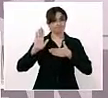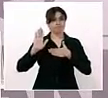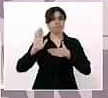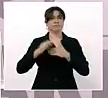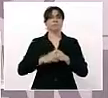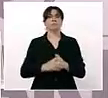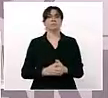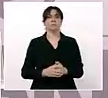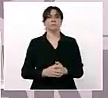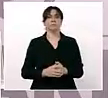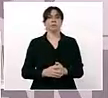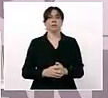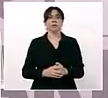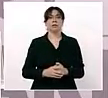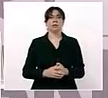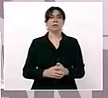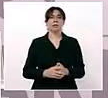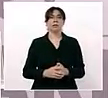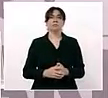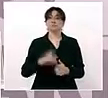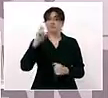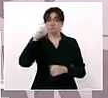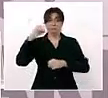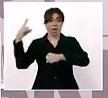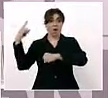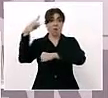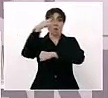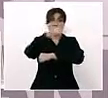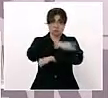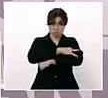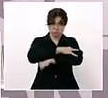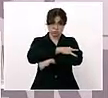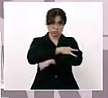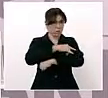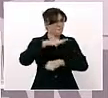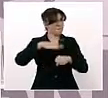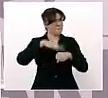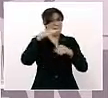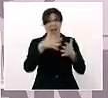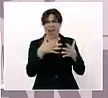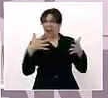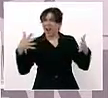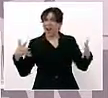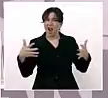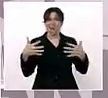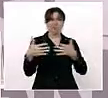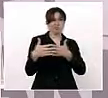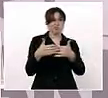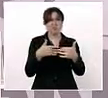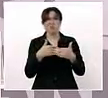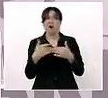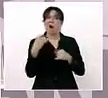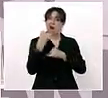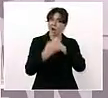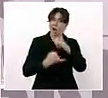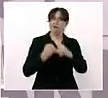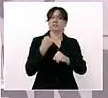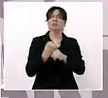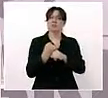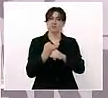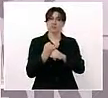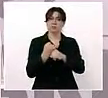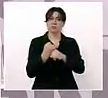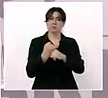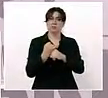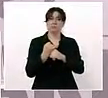ampliar y modernizar el aeropuerto de Tepic, hacerlo un aeropuerto internacional para